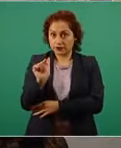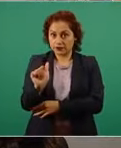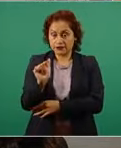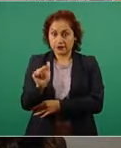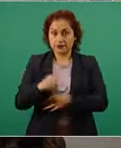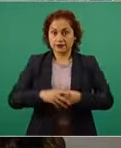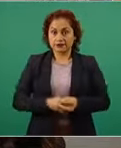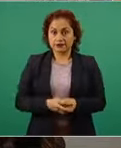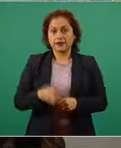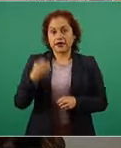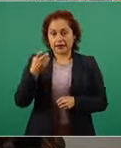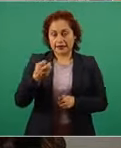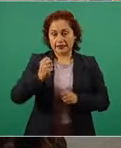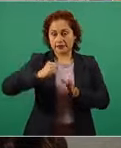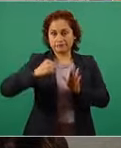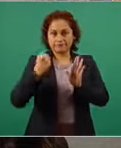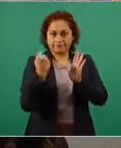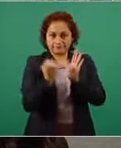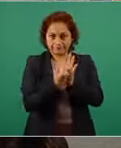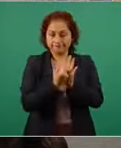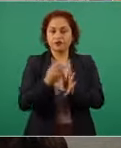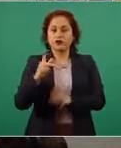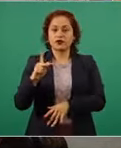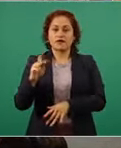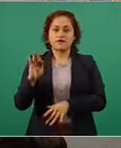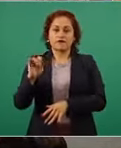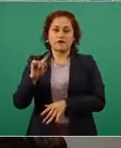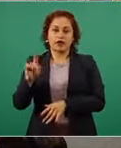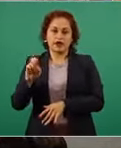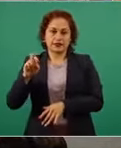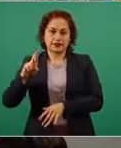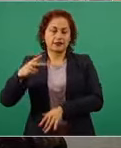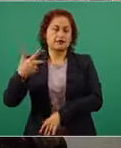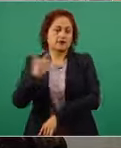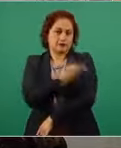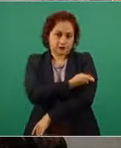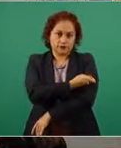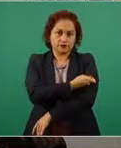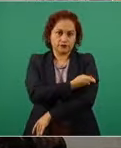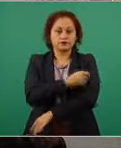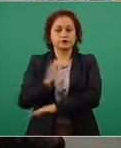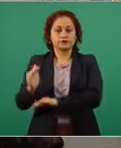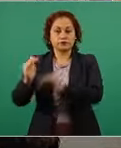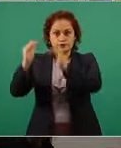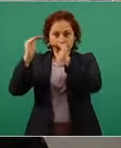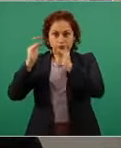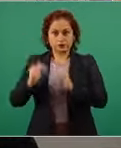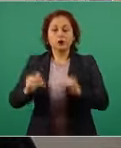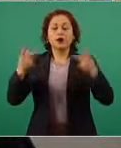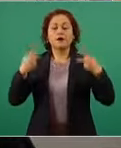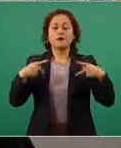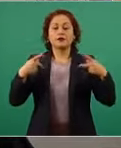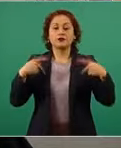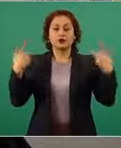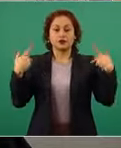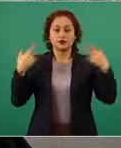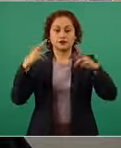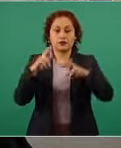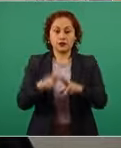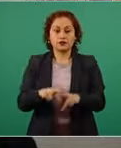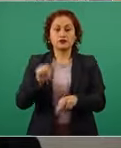de Pfizer. Y el personal educativo en un estado ha tenido la aplicación de 17 mil